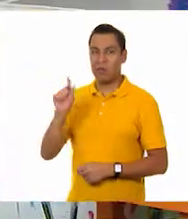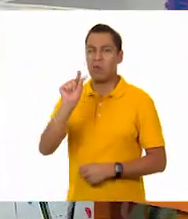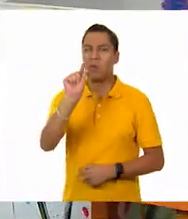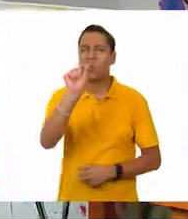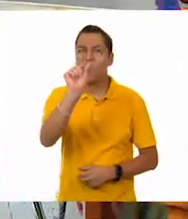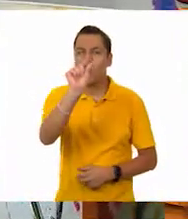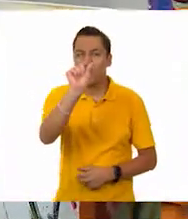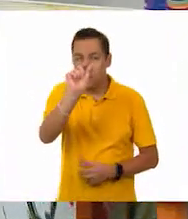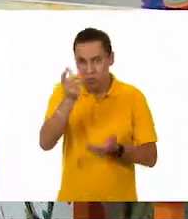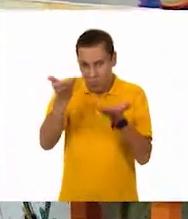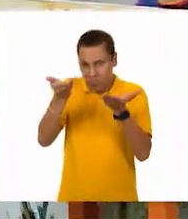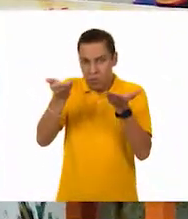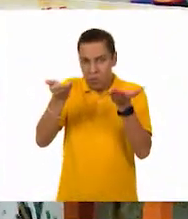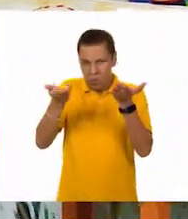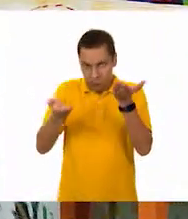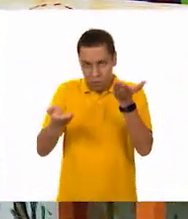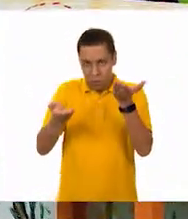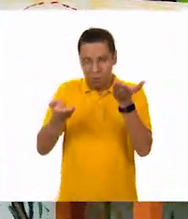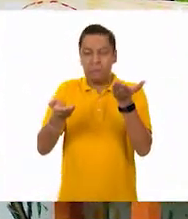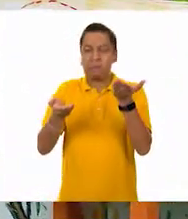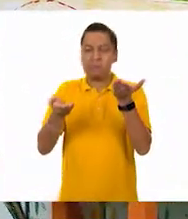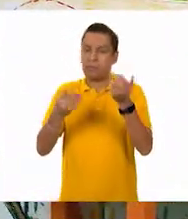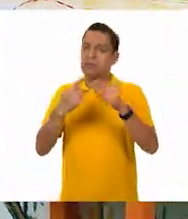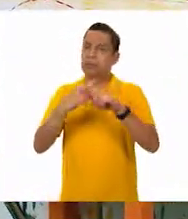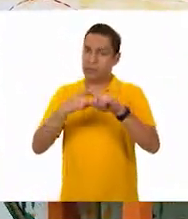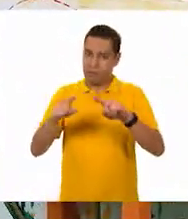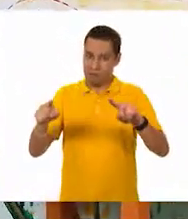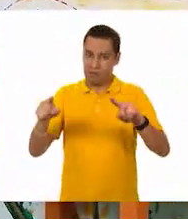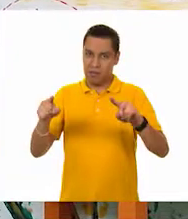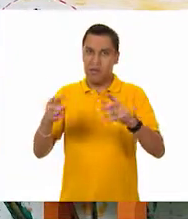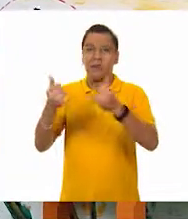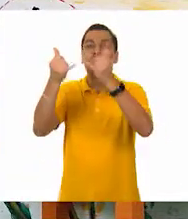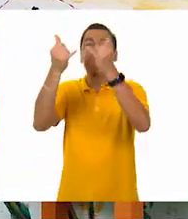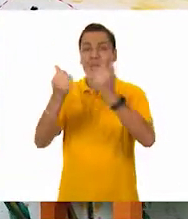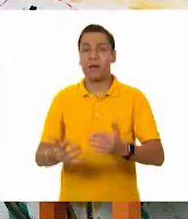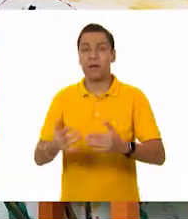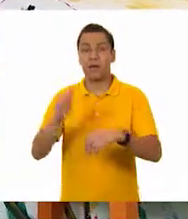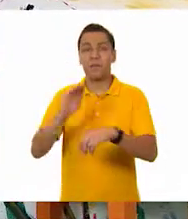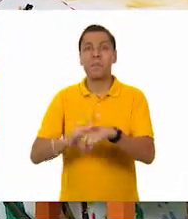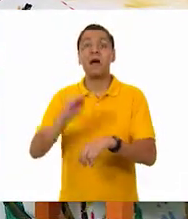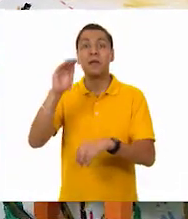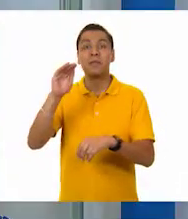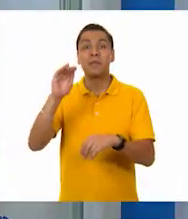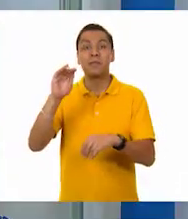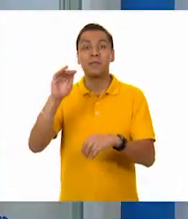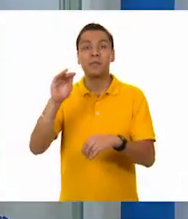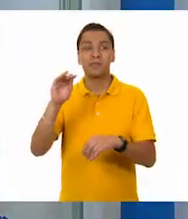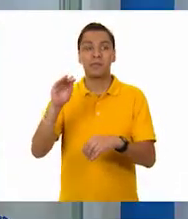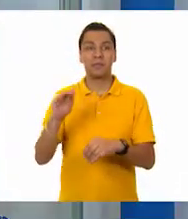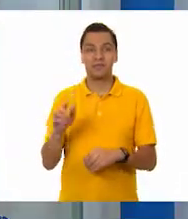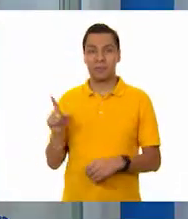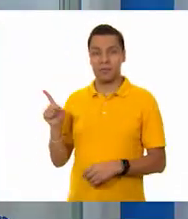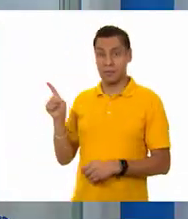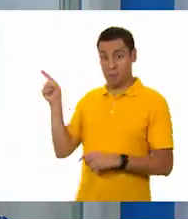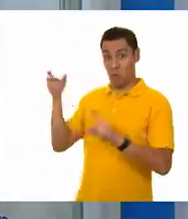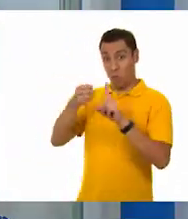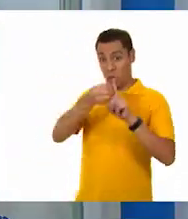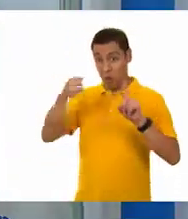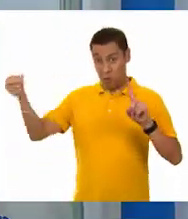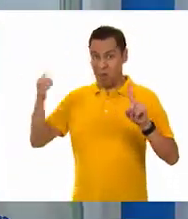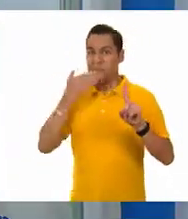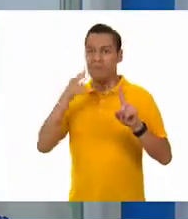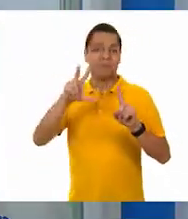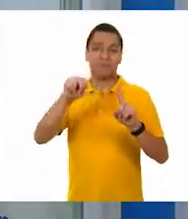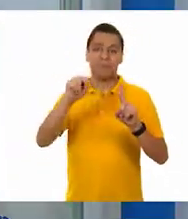poquito. Muy poquito, pero ese poquito hace la diferencia en este caso. Entonces tendríamos que cambiar de lugar a la manzana y la papa,